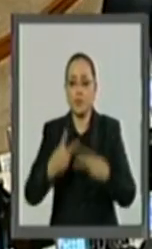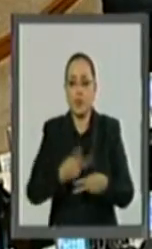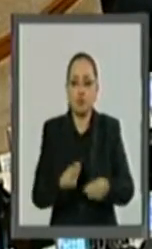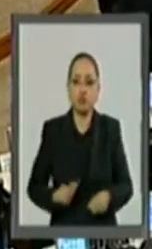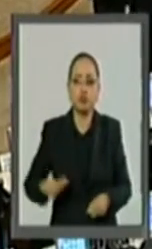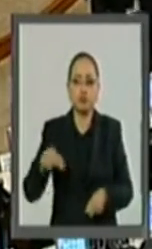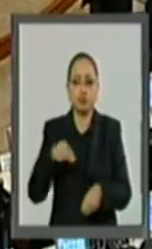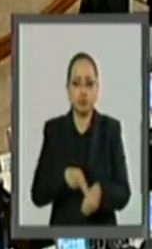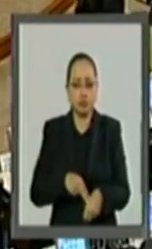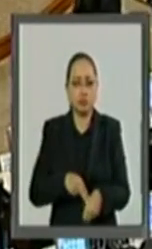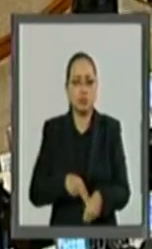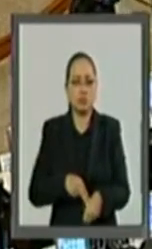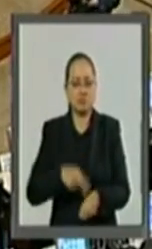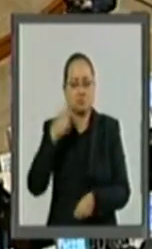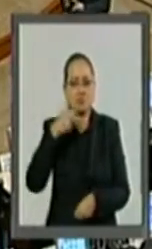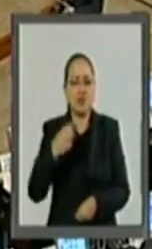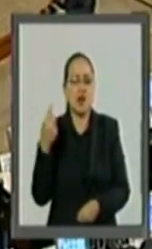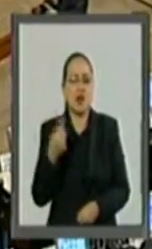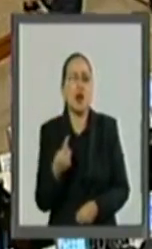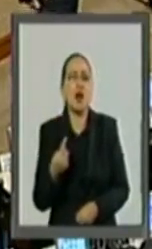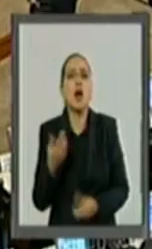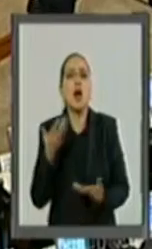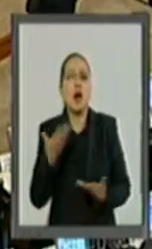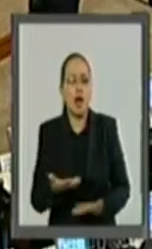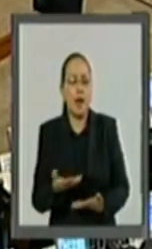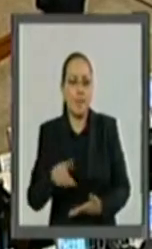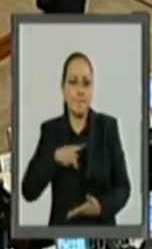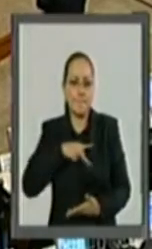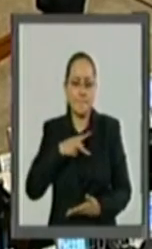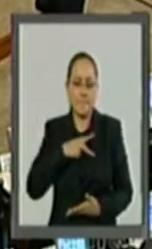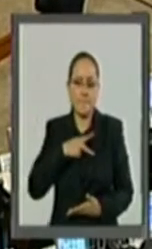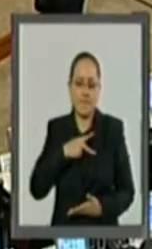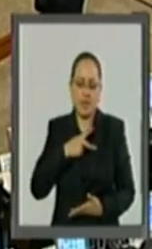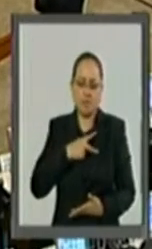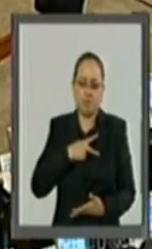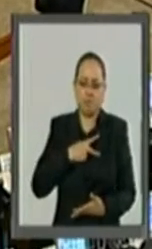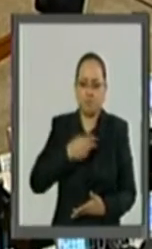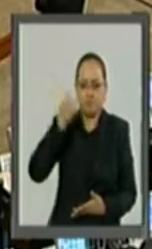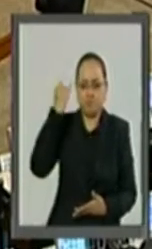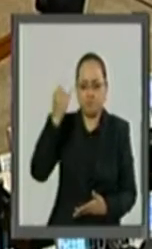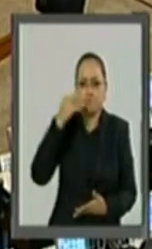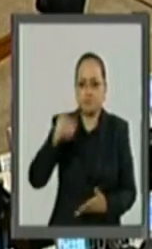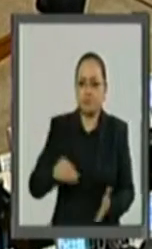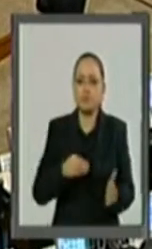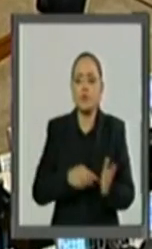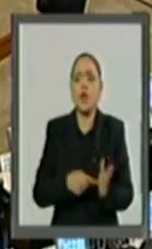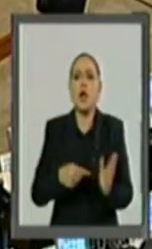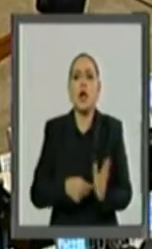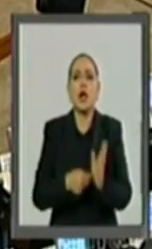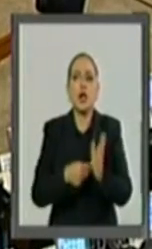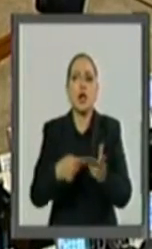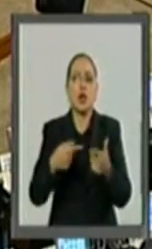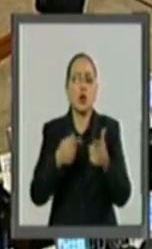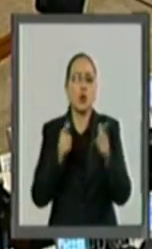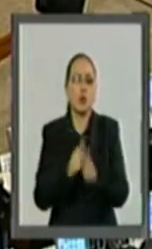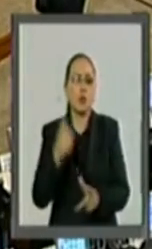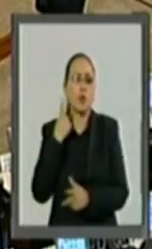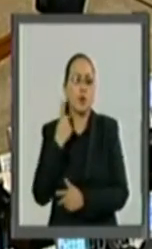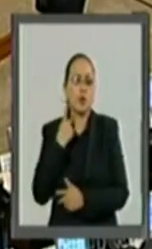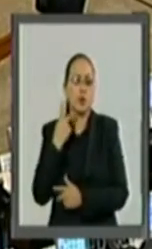a fijar la posición del Grupo Parlamentario del Partido Revolucionario Institucional